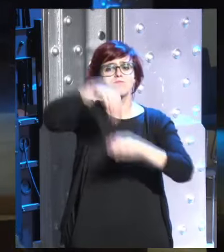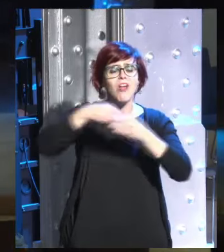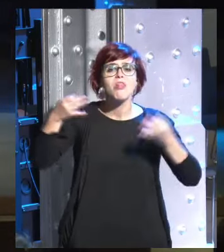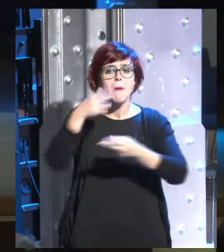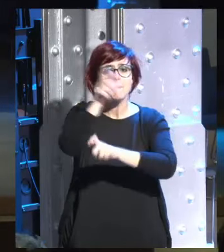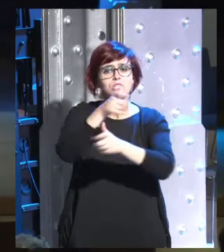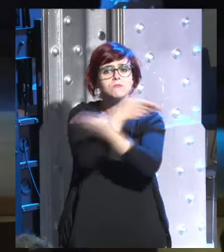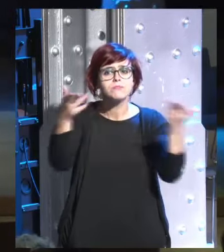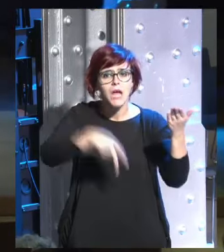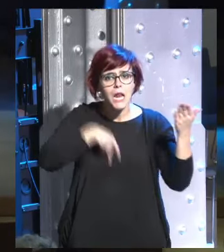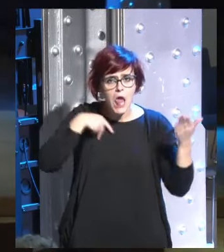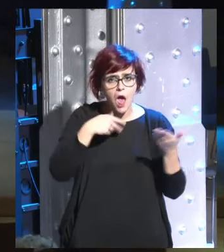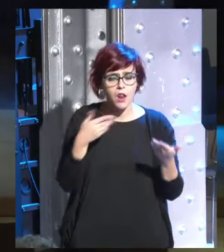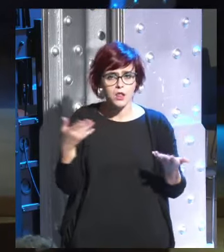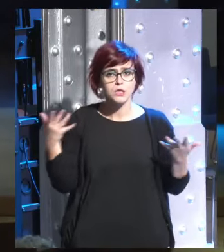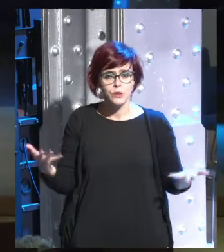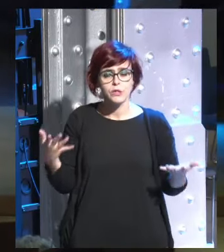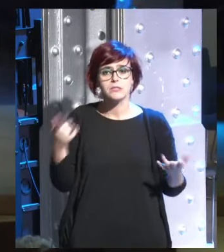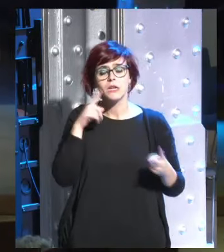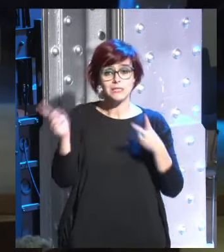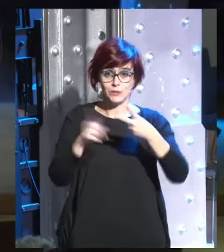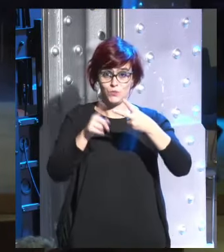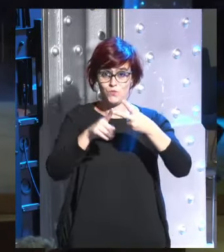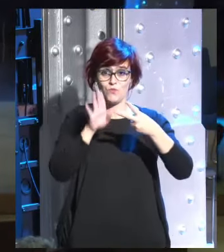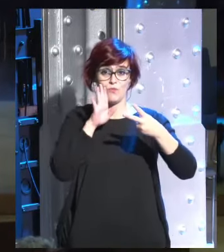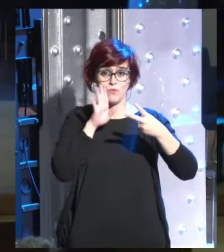el público en general y la segunda